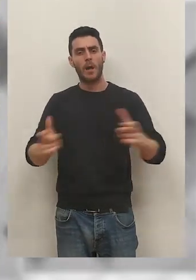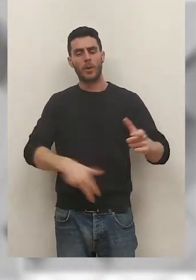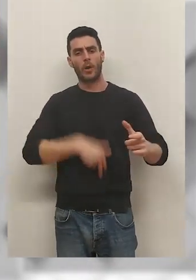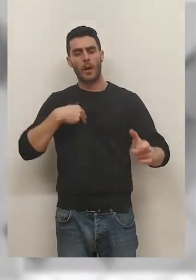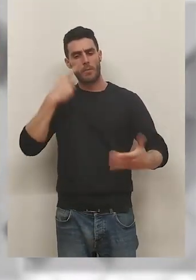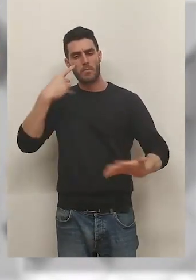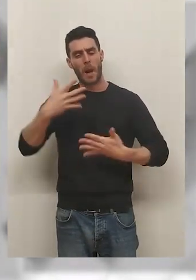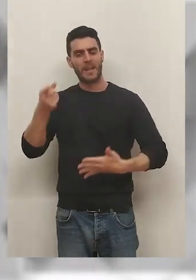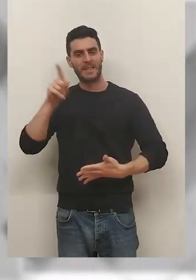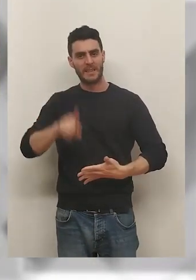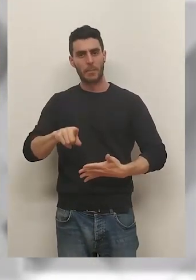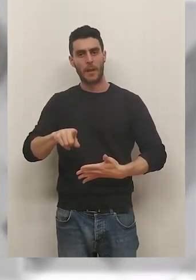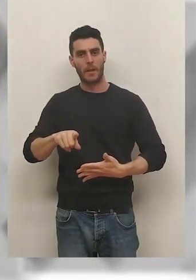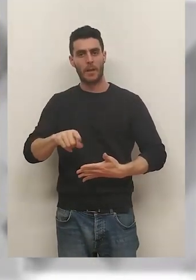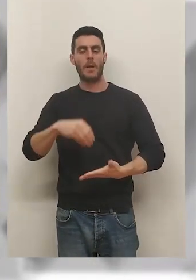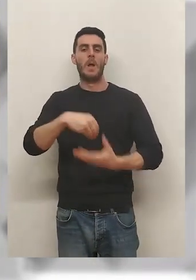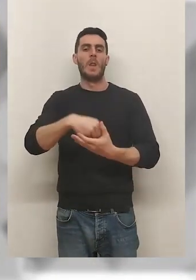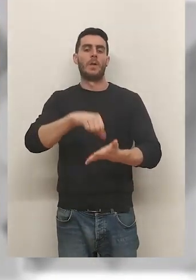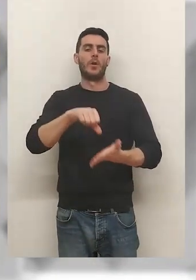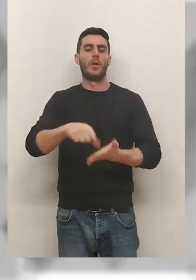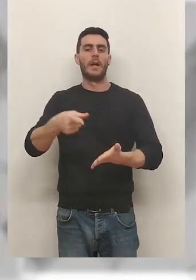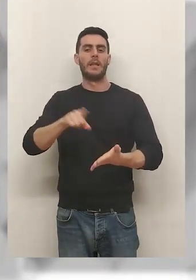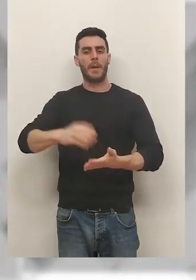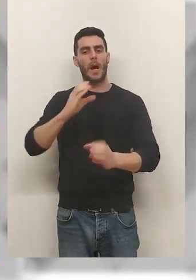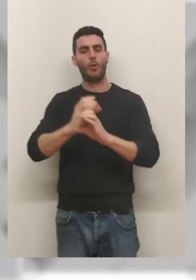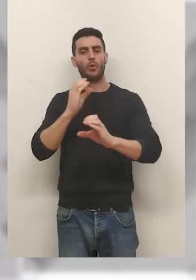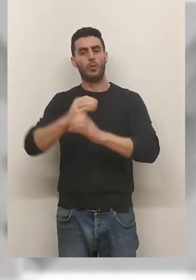y especialmente en el metropolitano y el autobús rural.